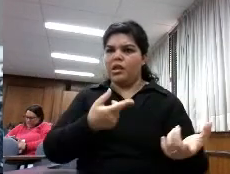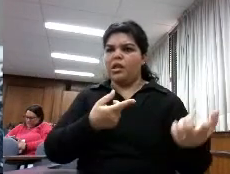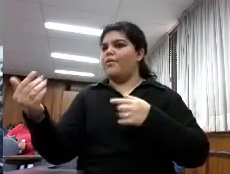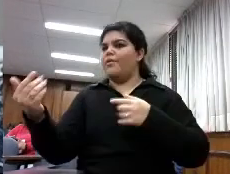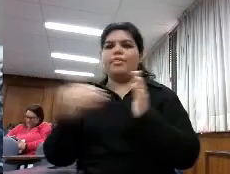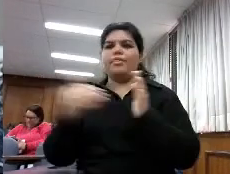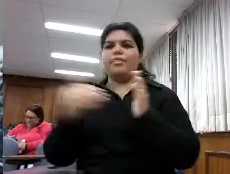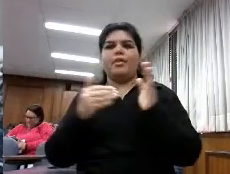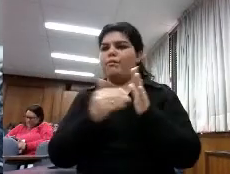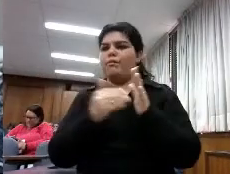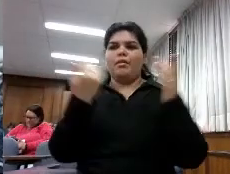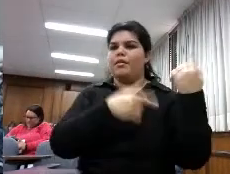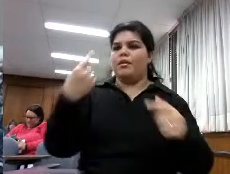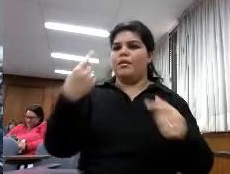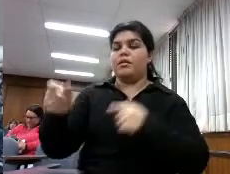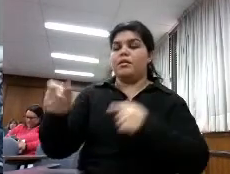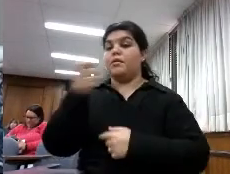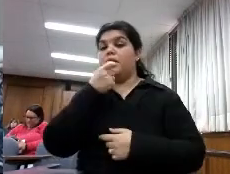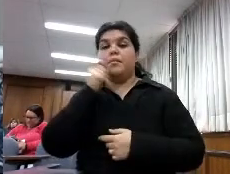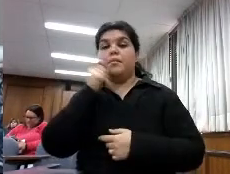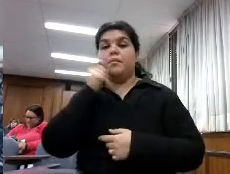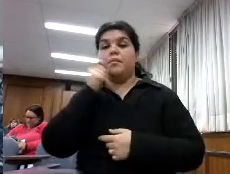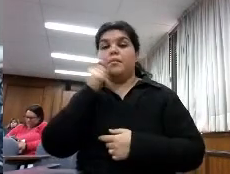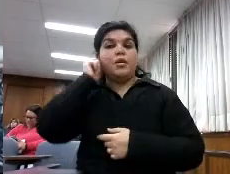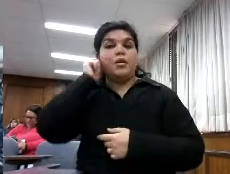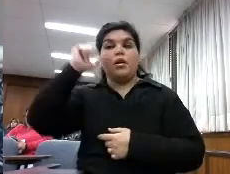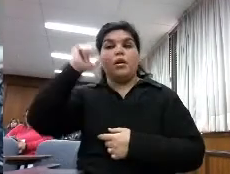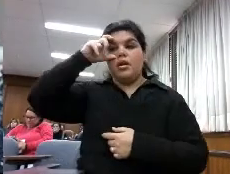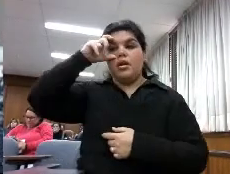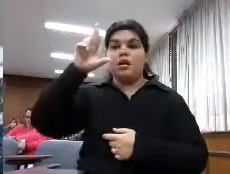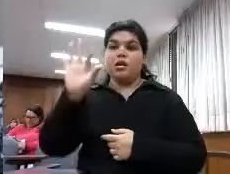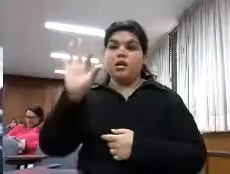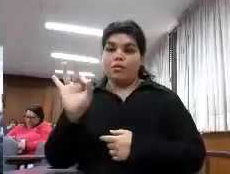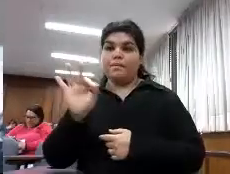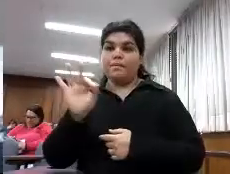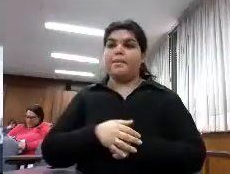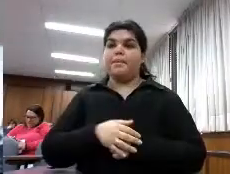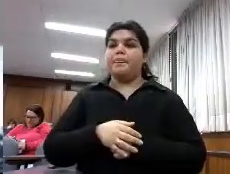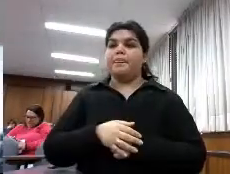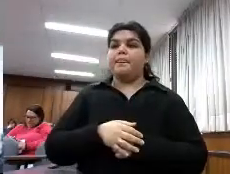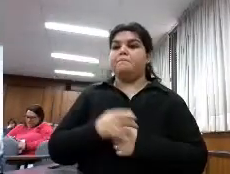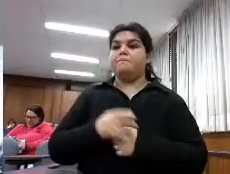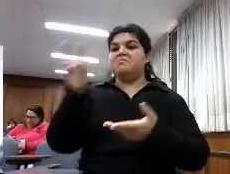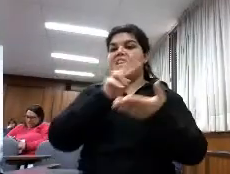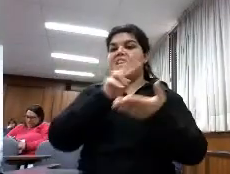tipo de género yo por ejemplo creo que los lectores digitales además somos lectores de transición